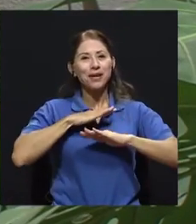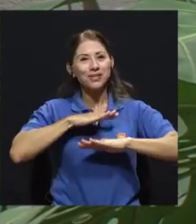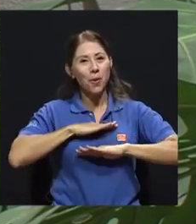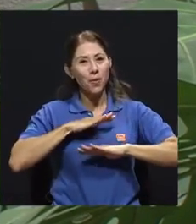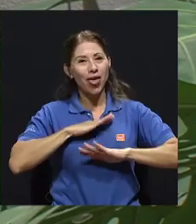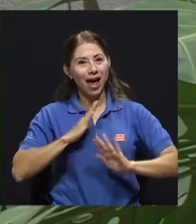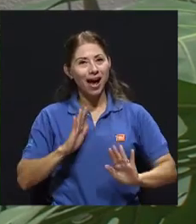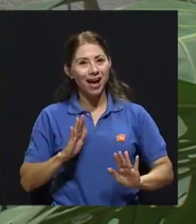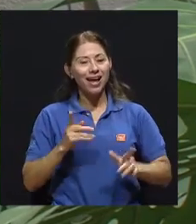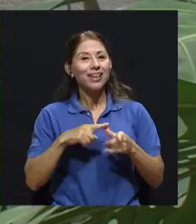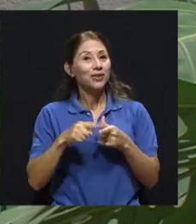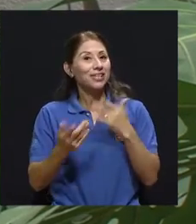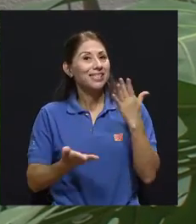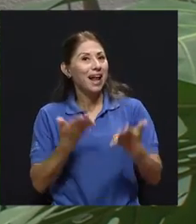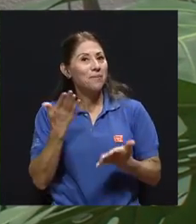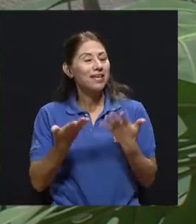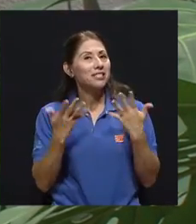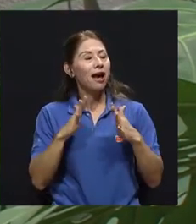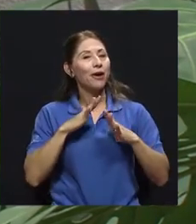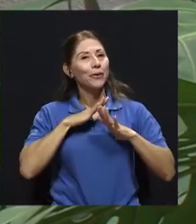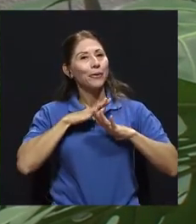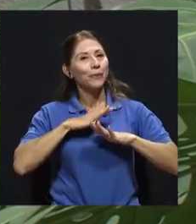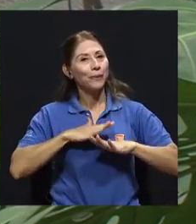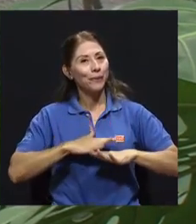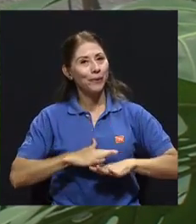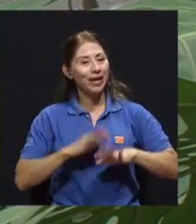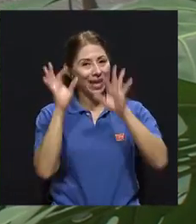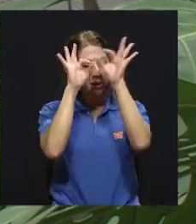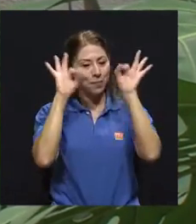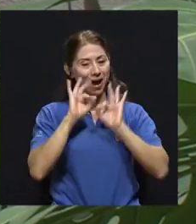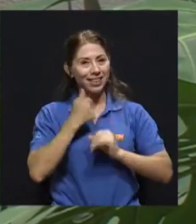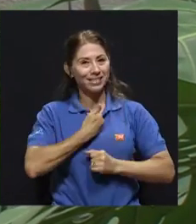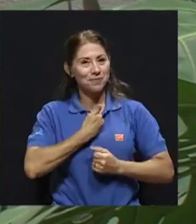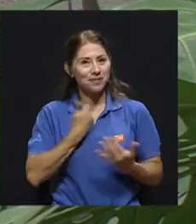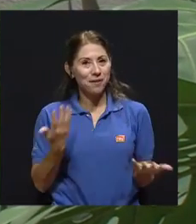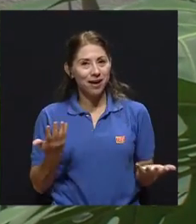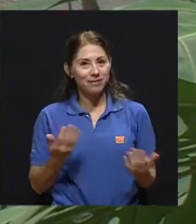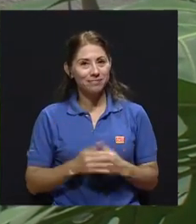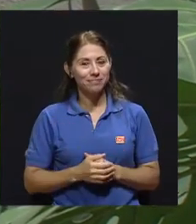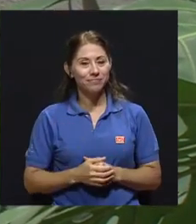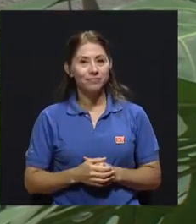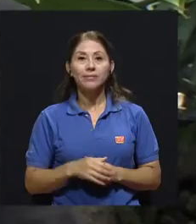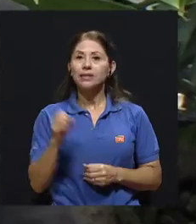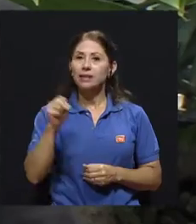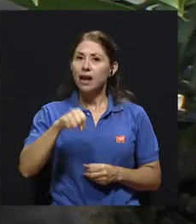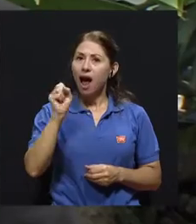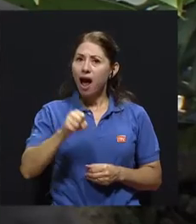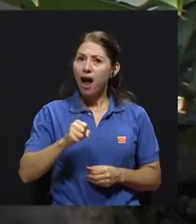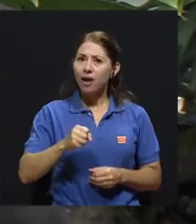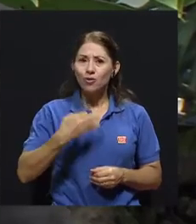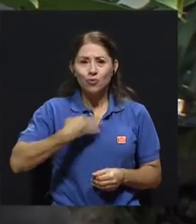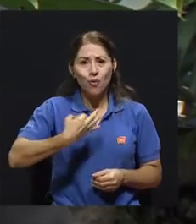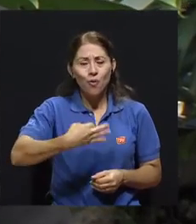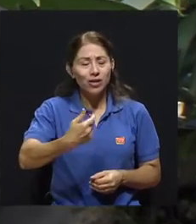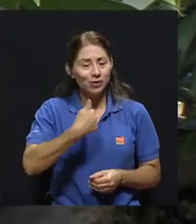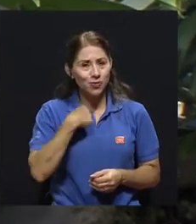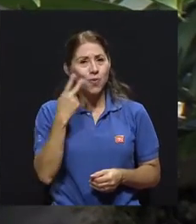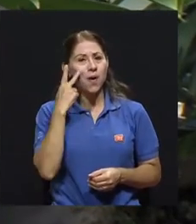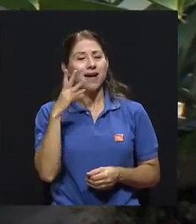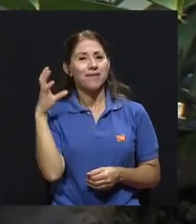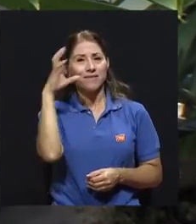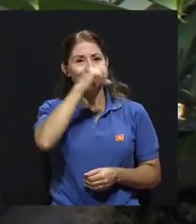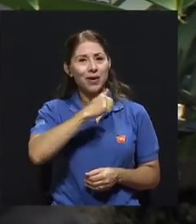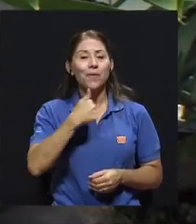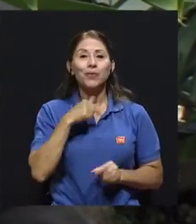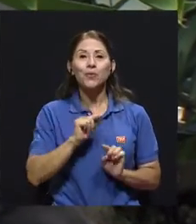probablemente baja el malestar y la ansiedad que tienen con su cuerpo, con la imagen que tienen de sí mismas. Claro, y es que hasta en el día a día uno lo ve cuando va a